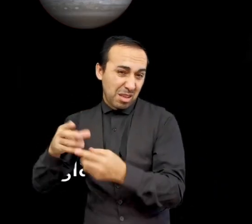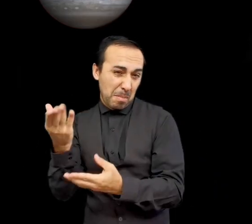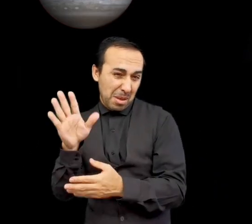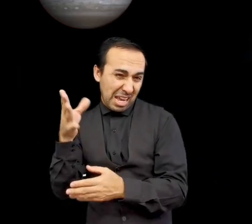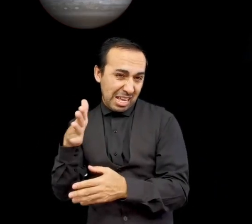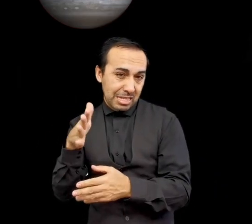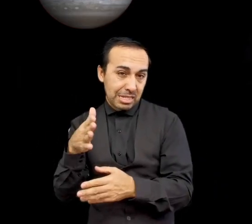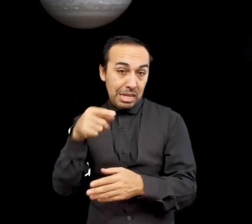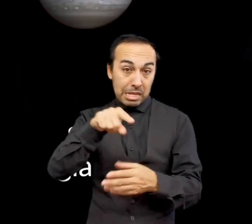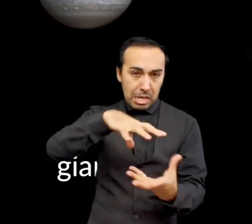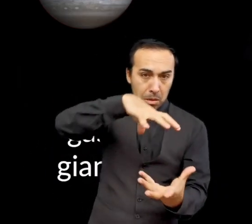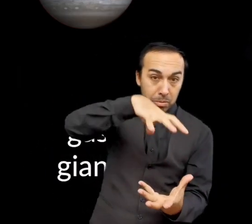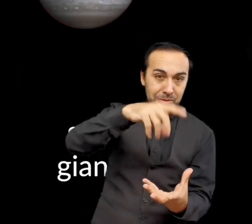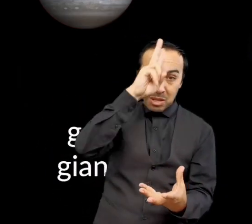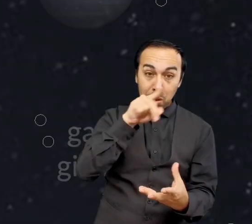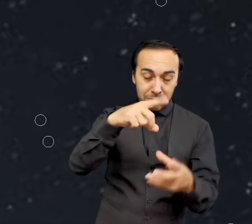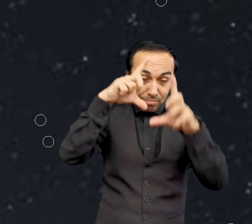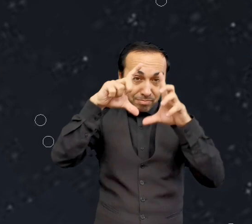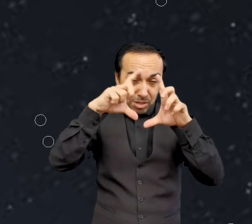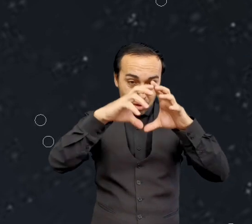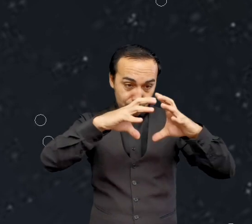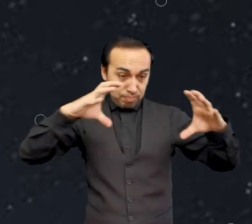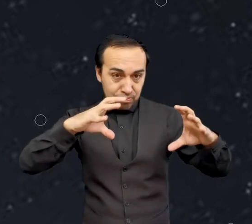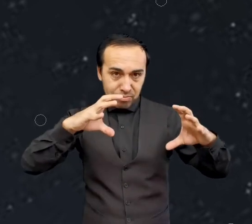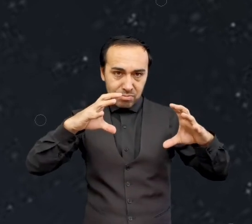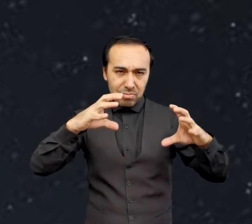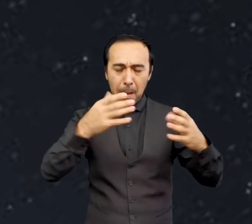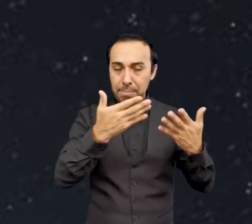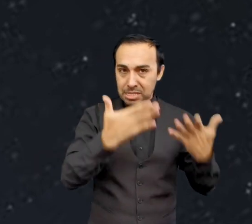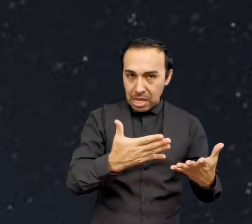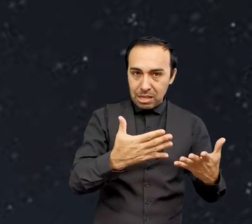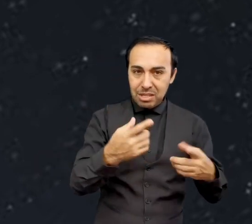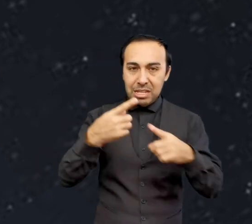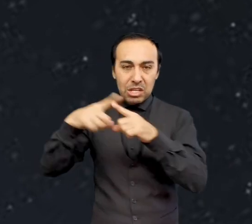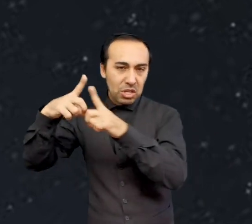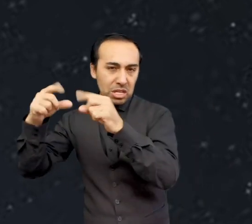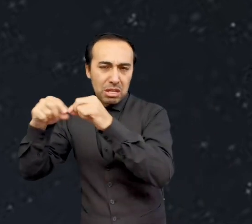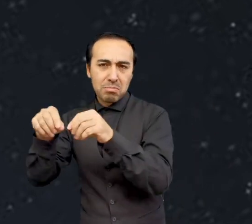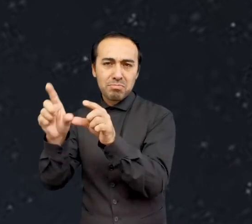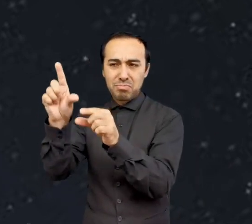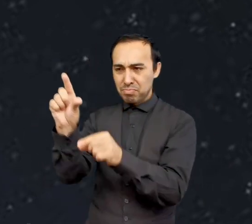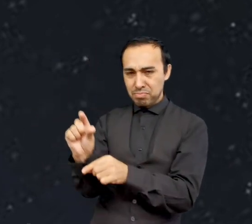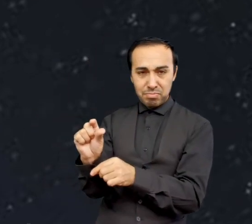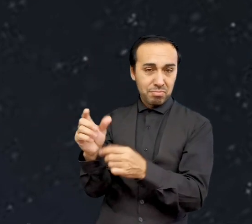entre los planetas gigantes, gaseosos más pesados y las estrellas más ligeras.